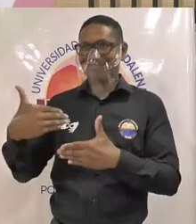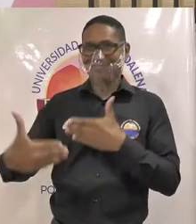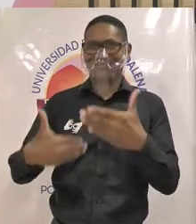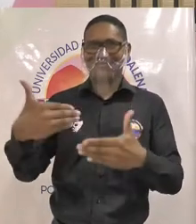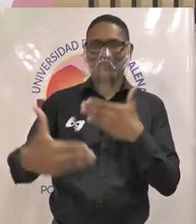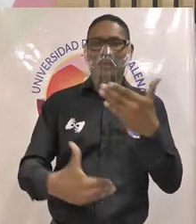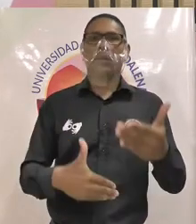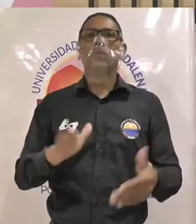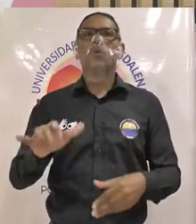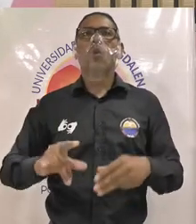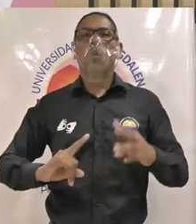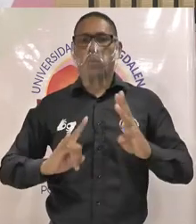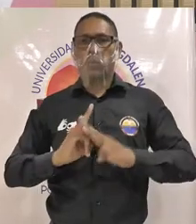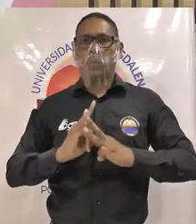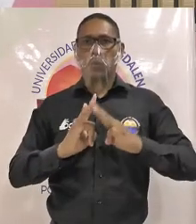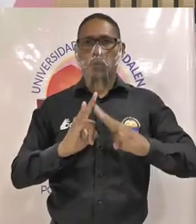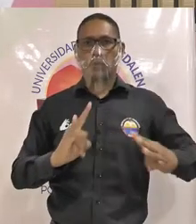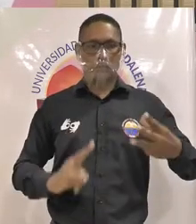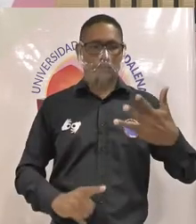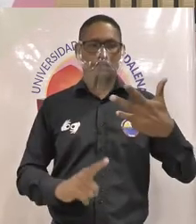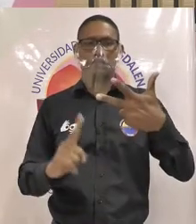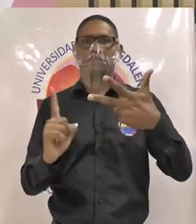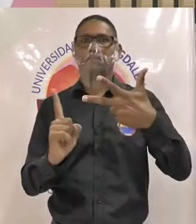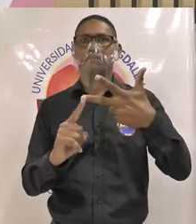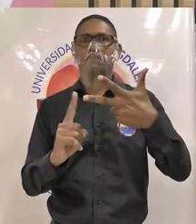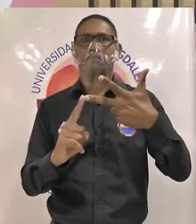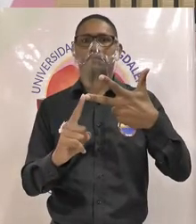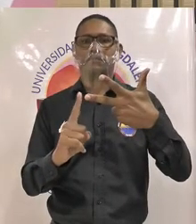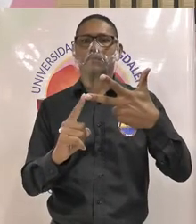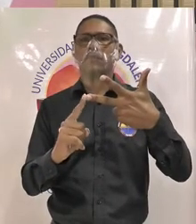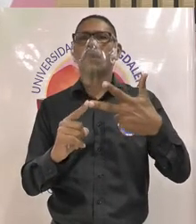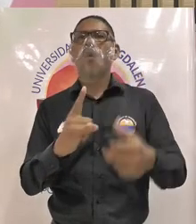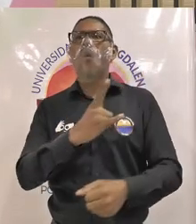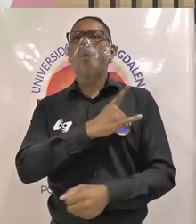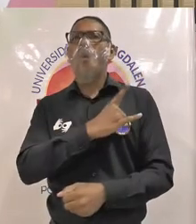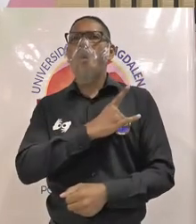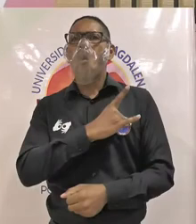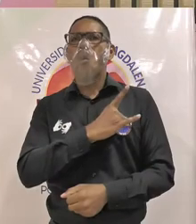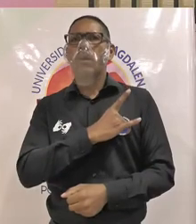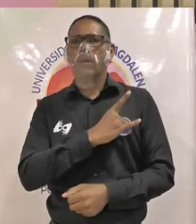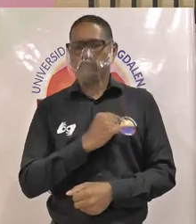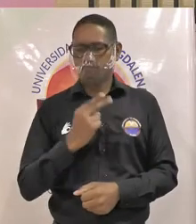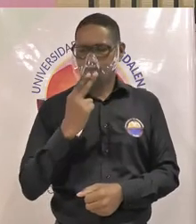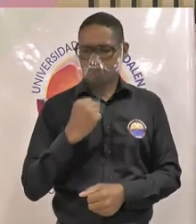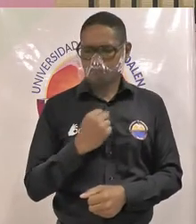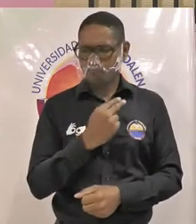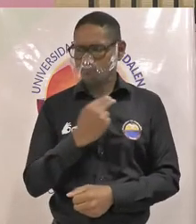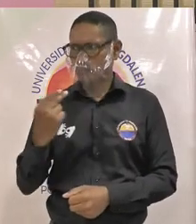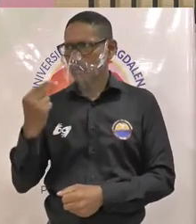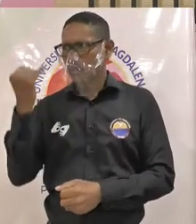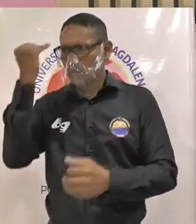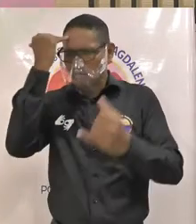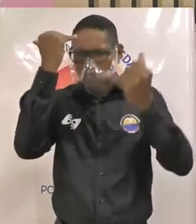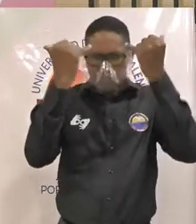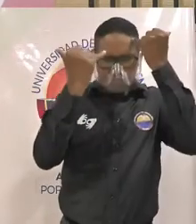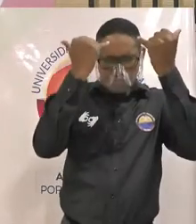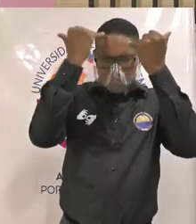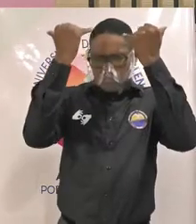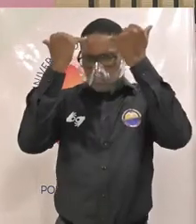Universidad del Magdalena universidad comprometida con la creación la investigación